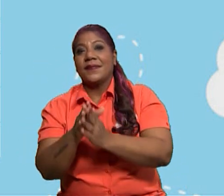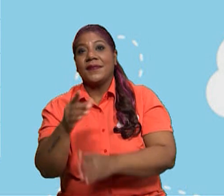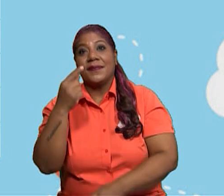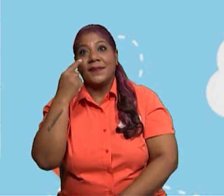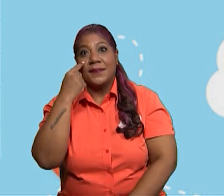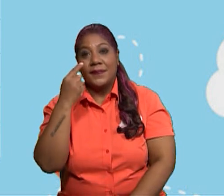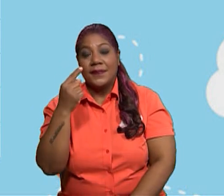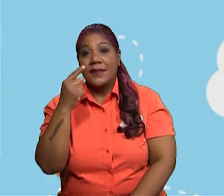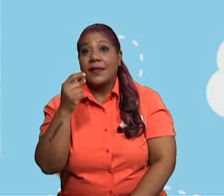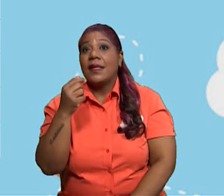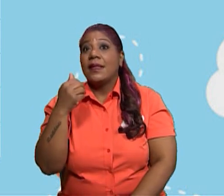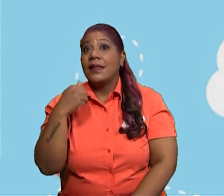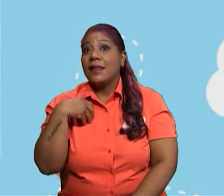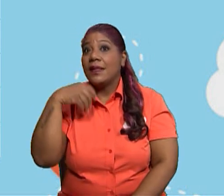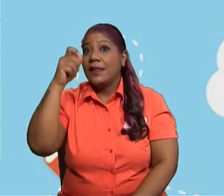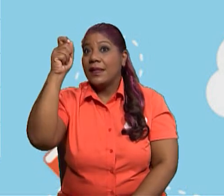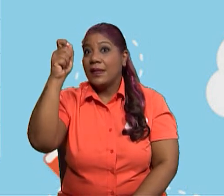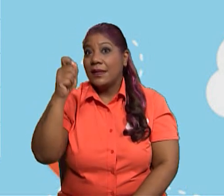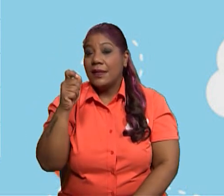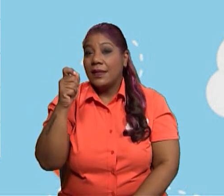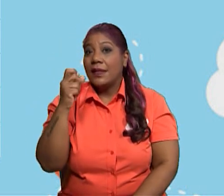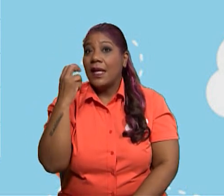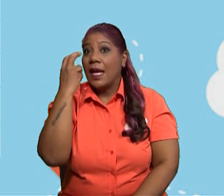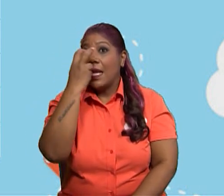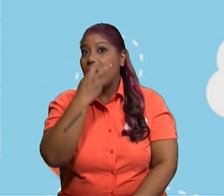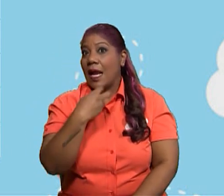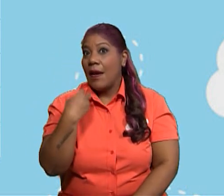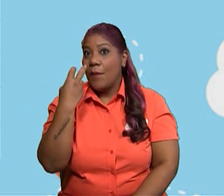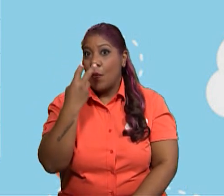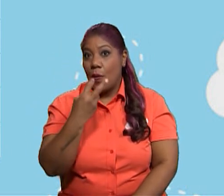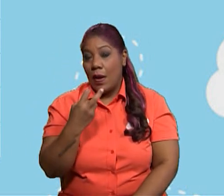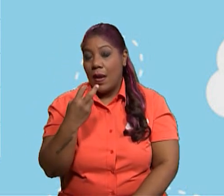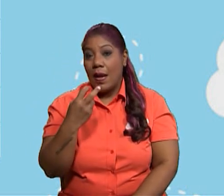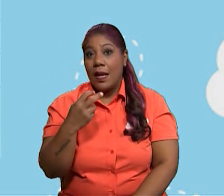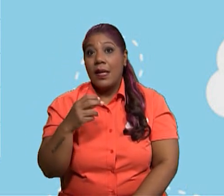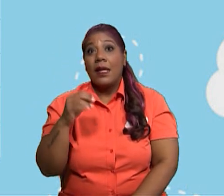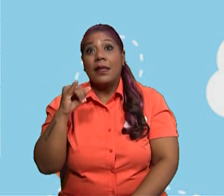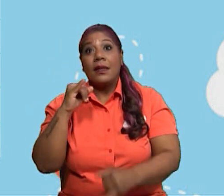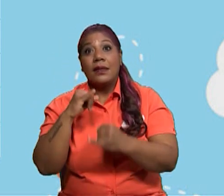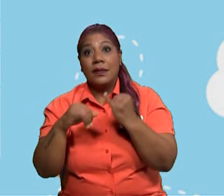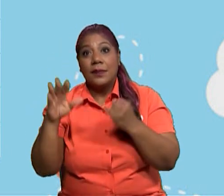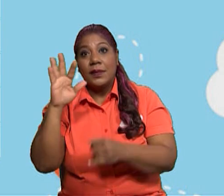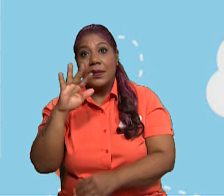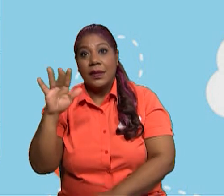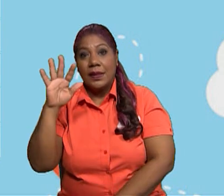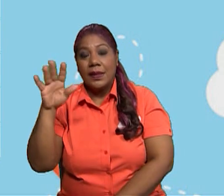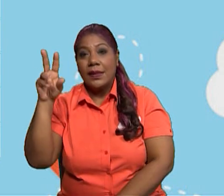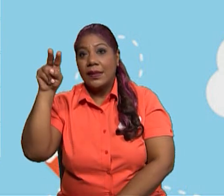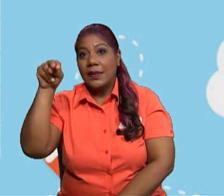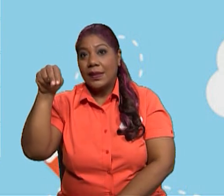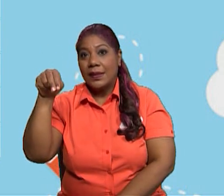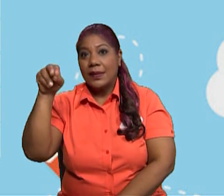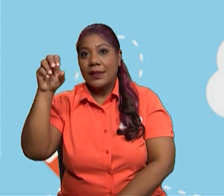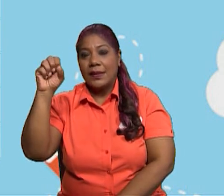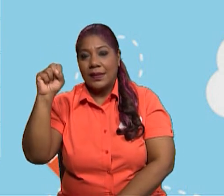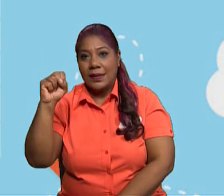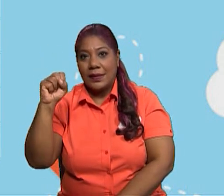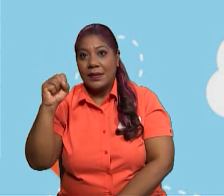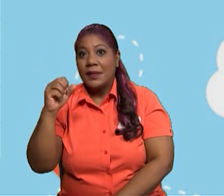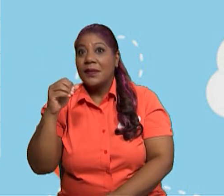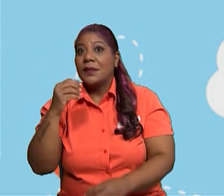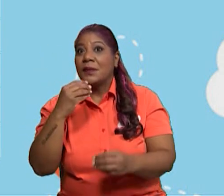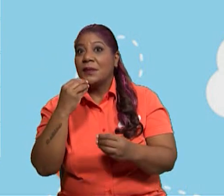N. Luego tu maestra te va a dictar unas letras, unas oraciones y las vas a escribir, se las vas a enviar para que ella